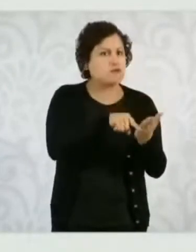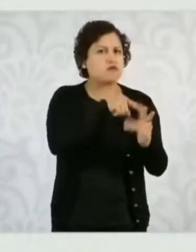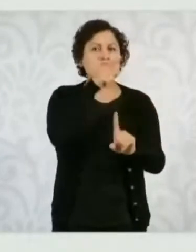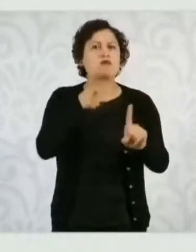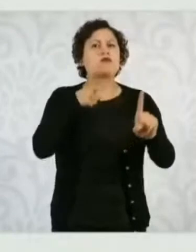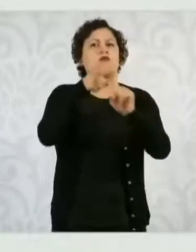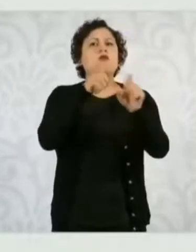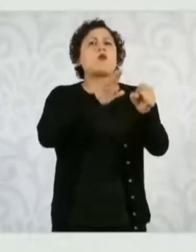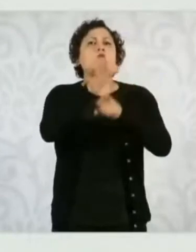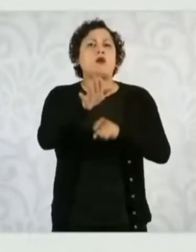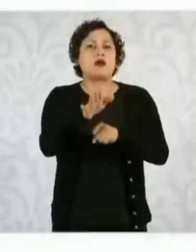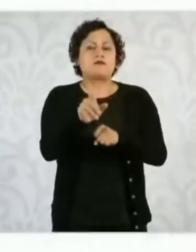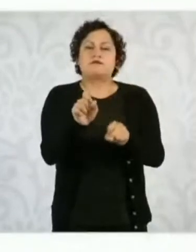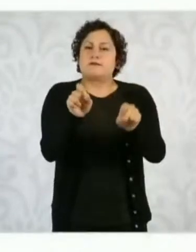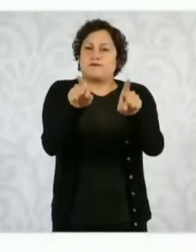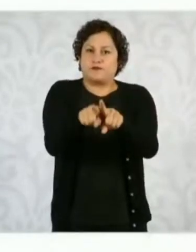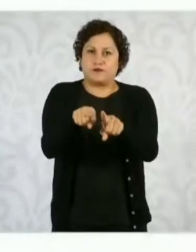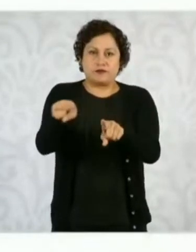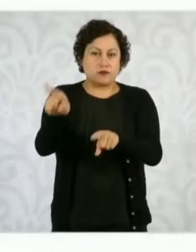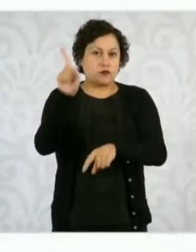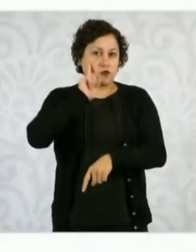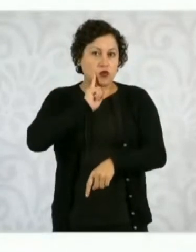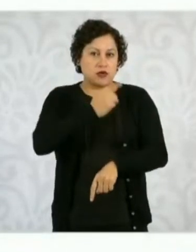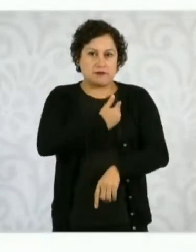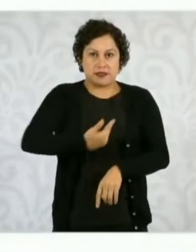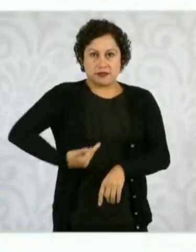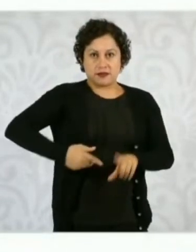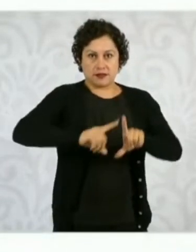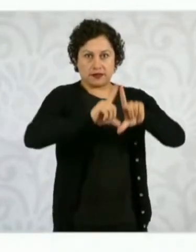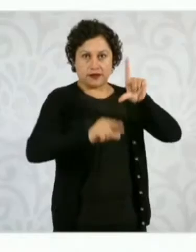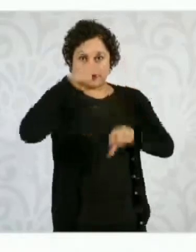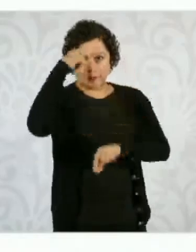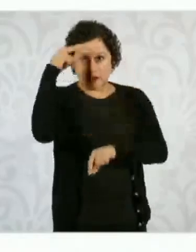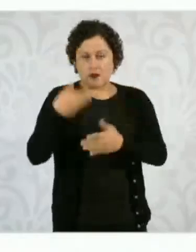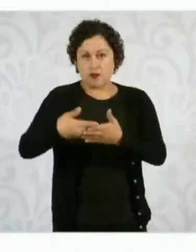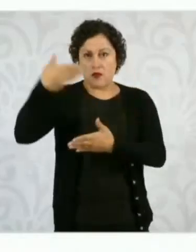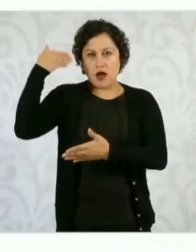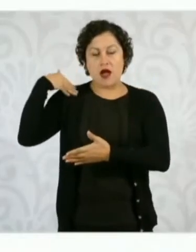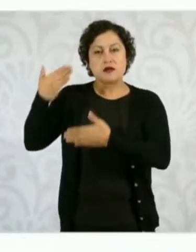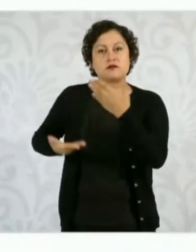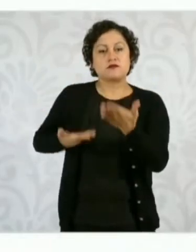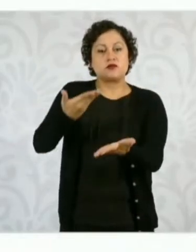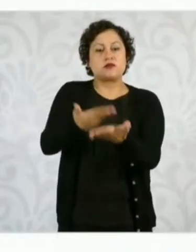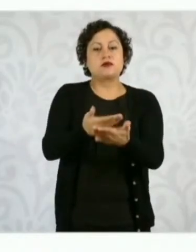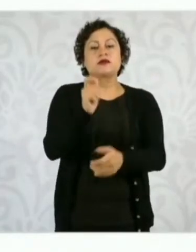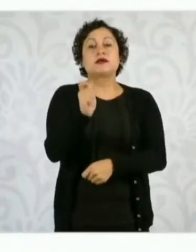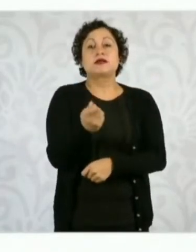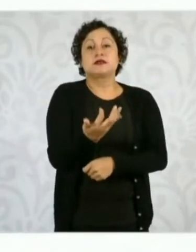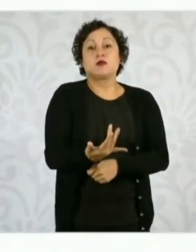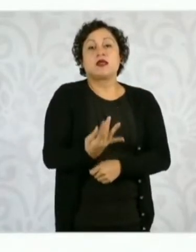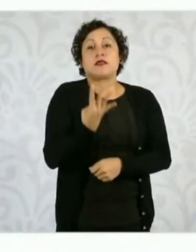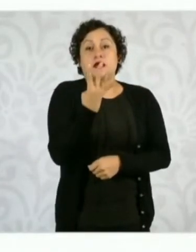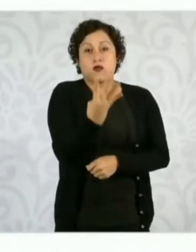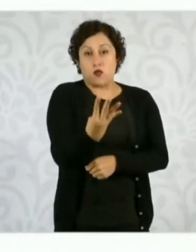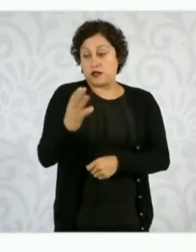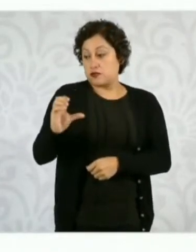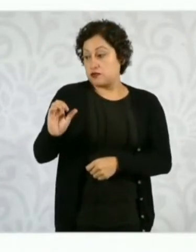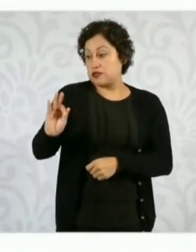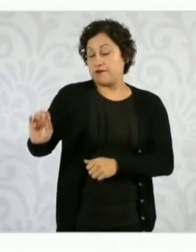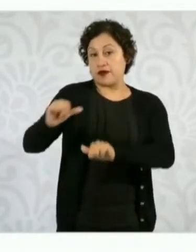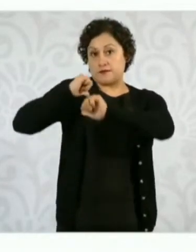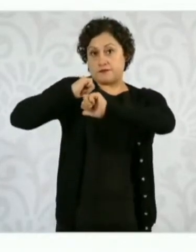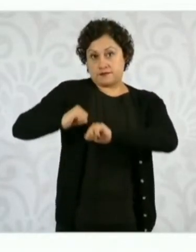este esquema que ya ha planteado la presidenta del país, el esquema de 54 por ciento de generación de energía por las CFE y